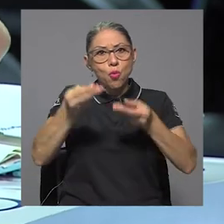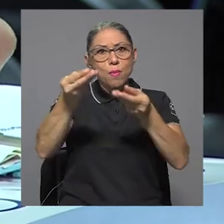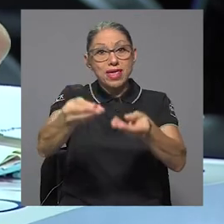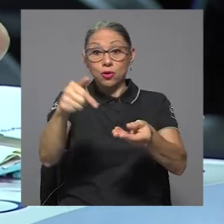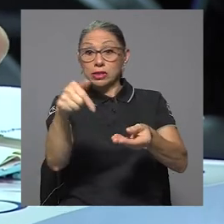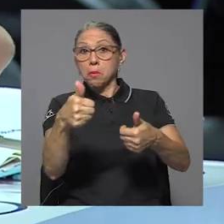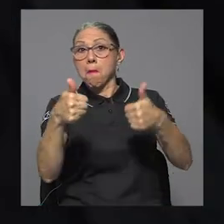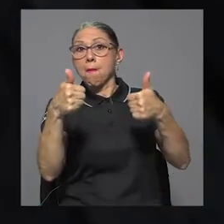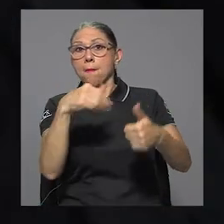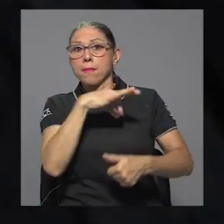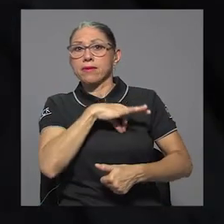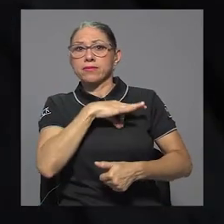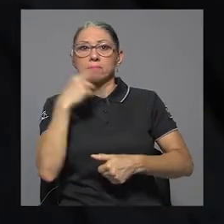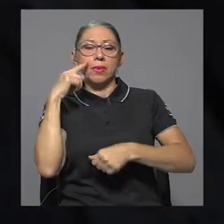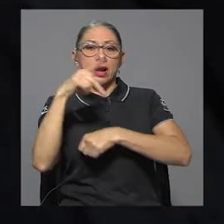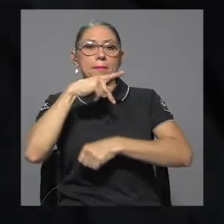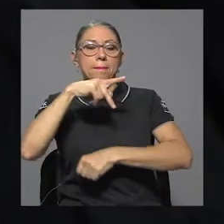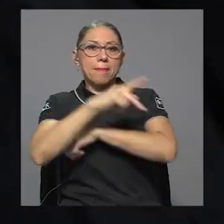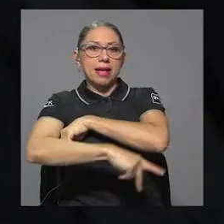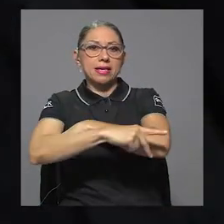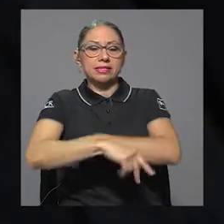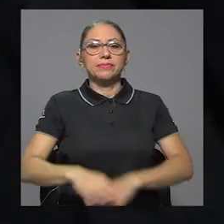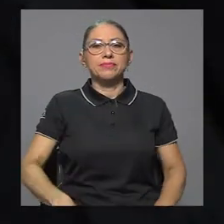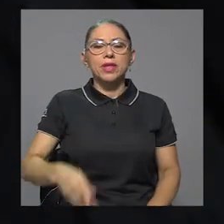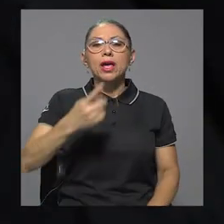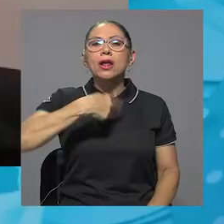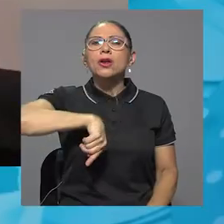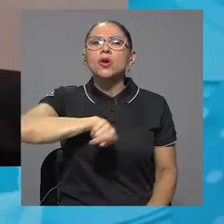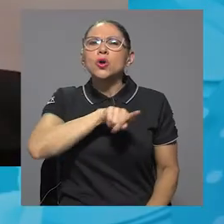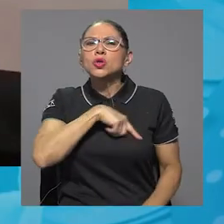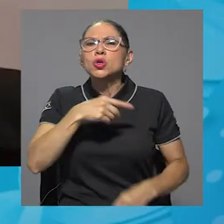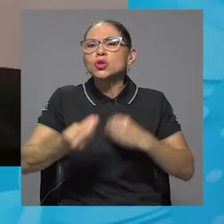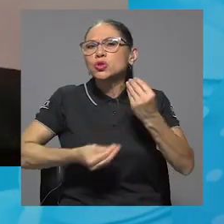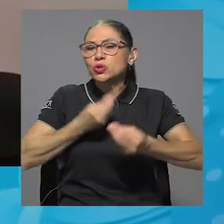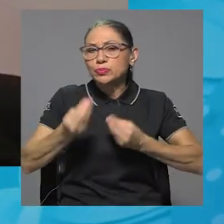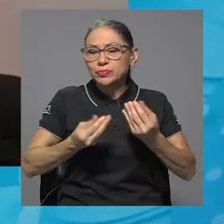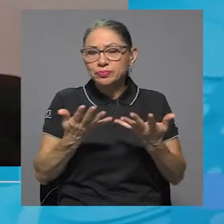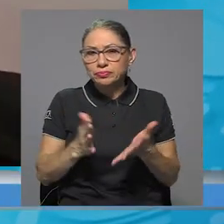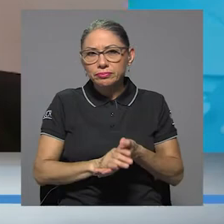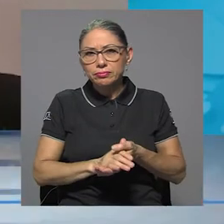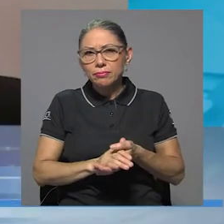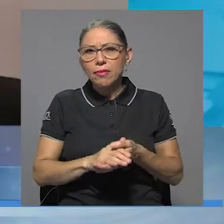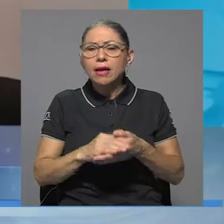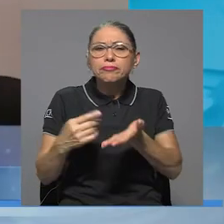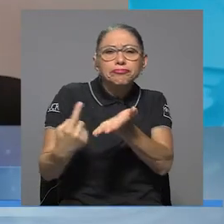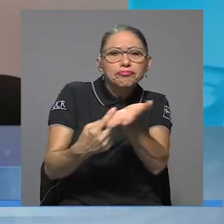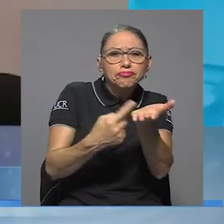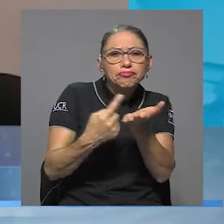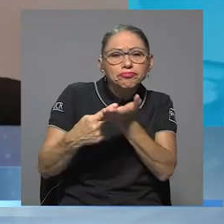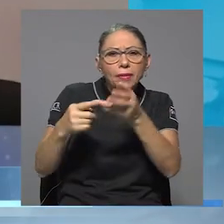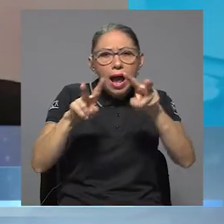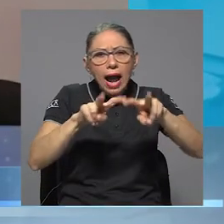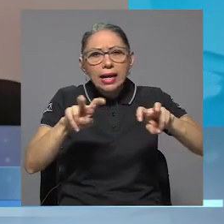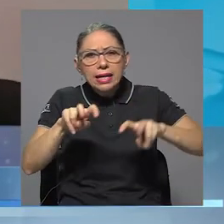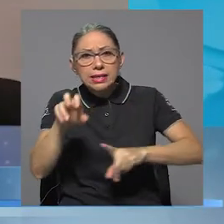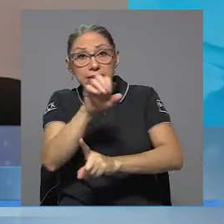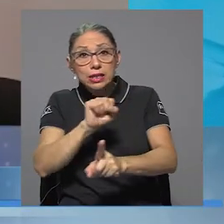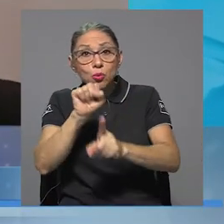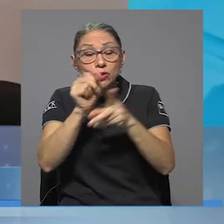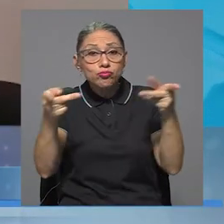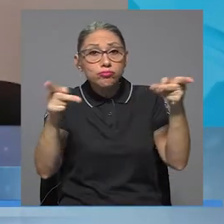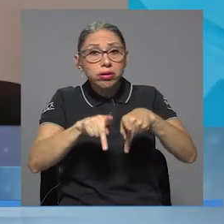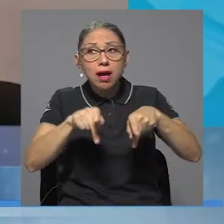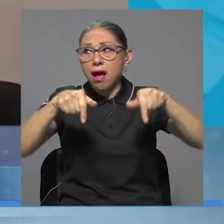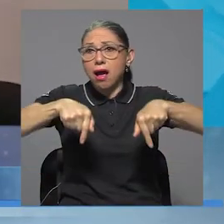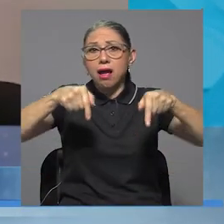para el país. Lo que tratamos de hacer fue dar o analizar un poco el estado de situación que tiene el país a partir